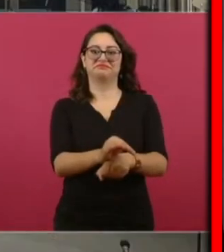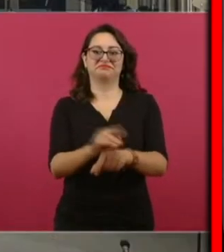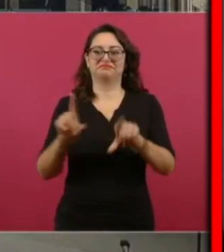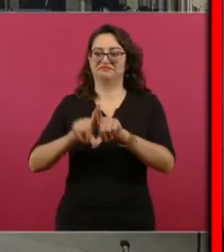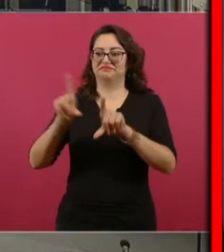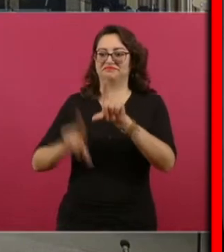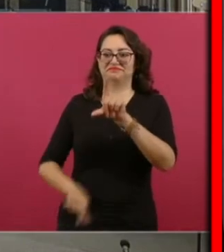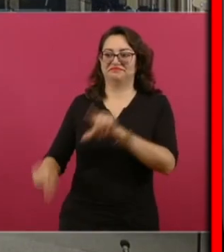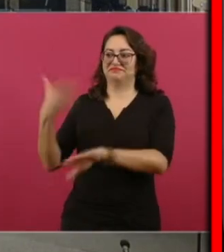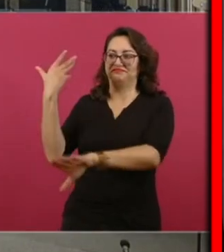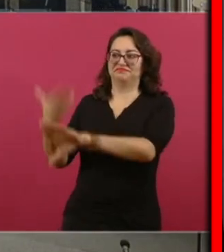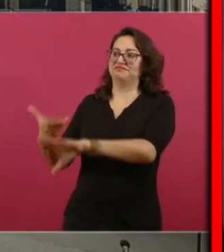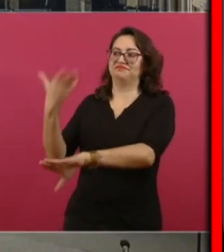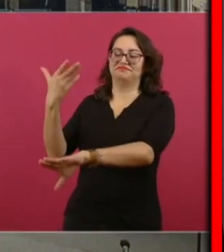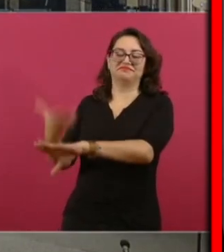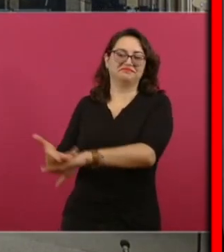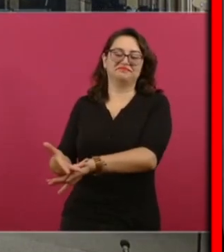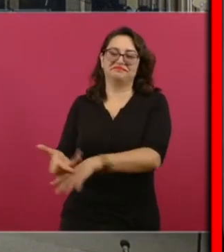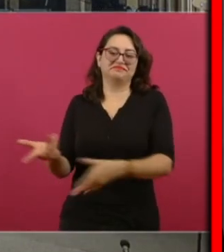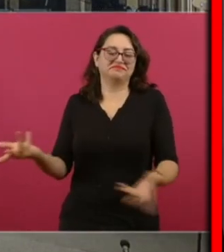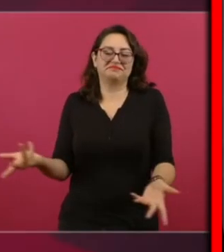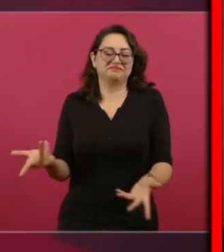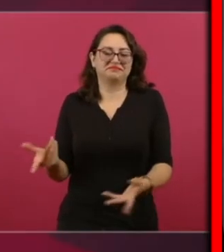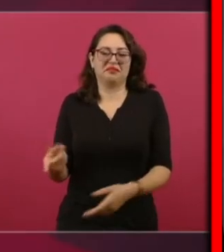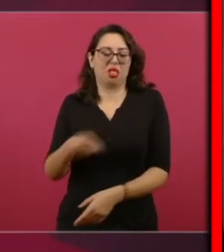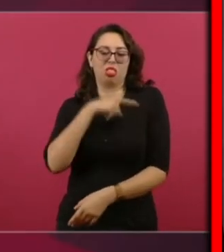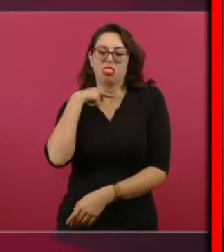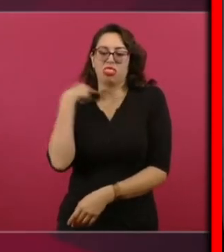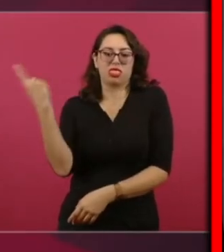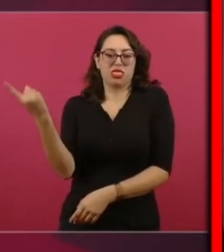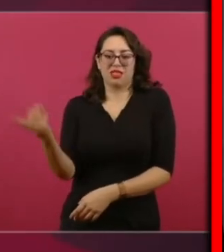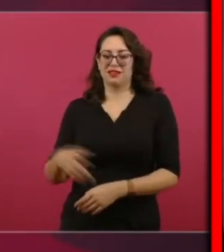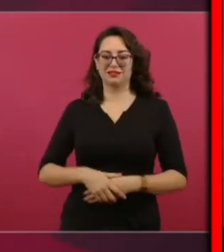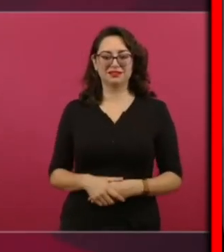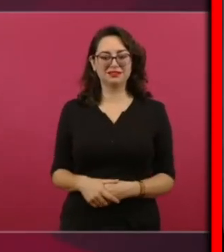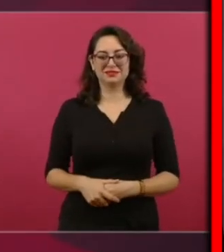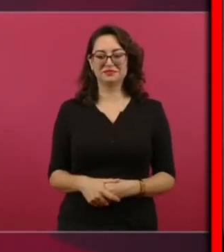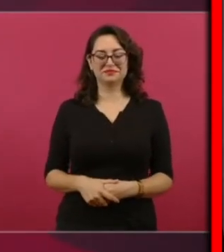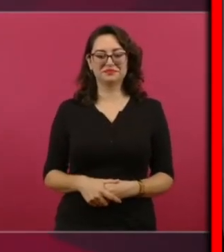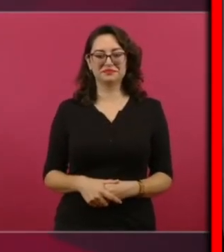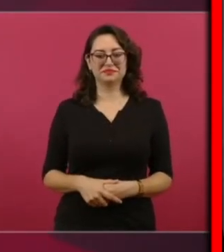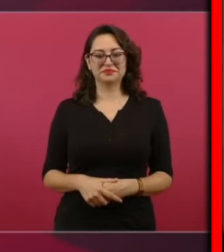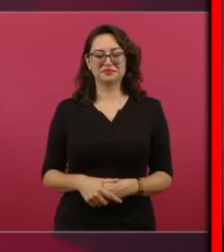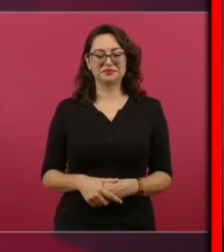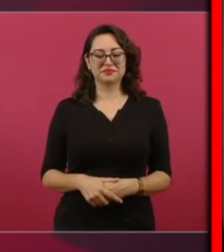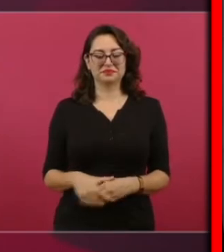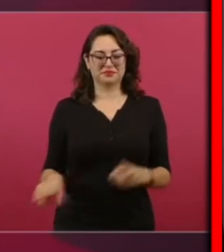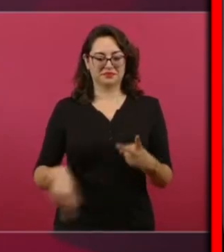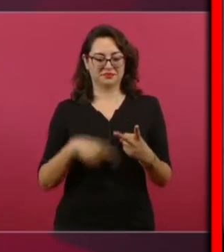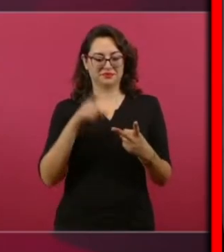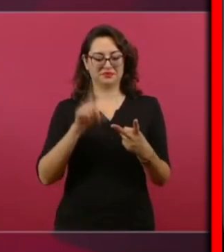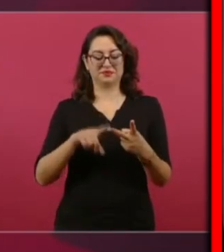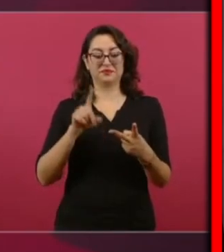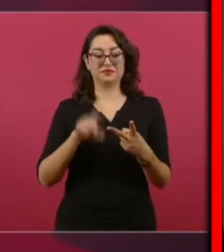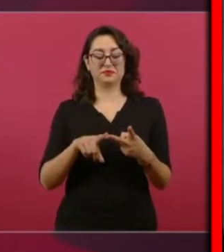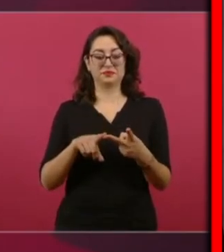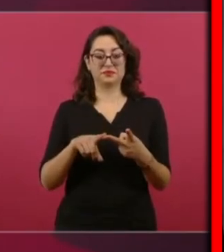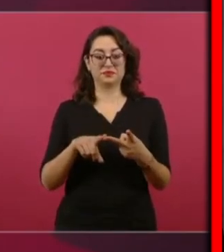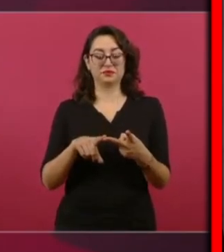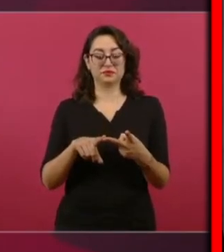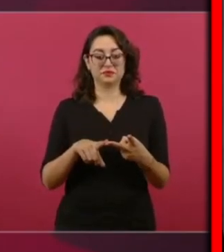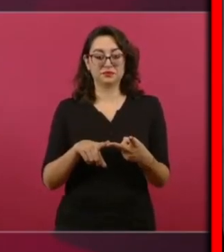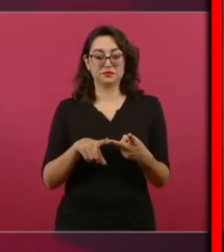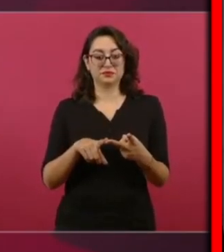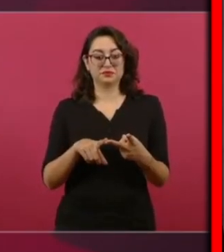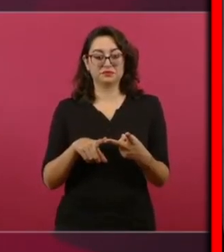perder la otra cuestión es a